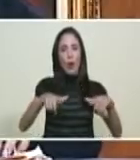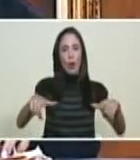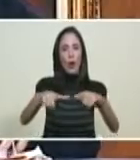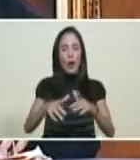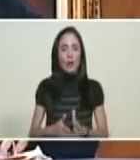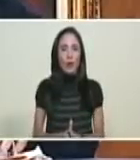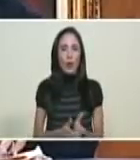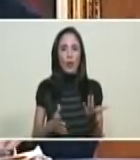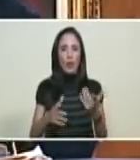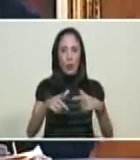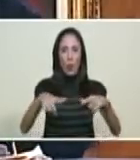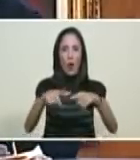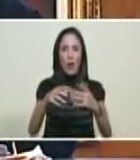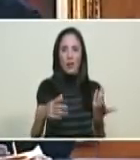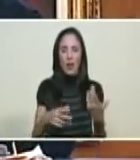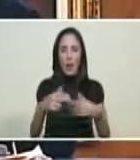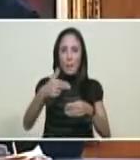oro